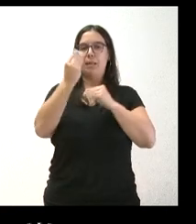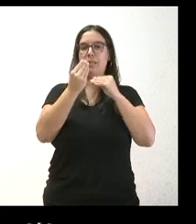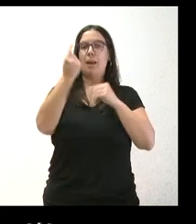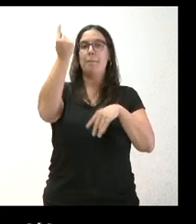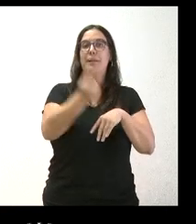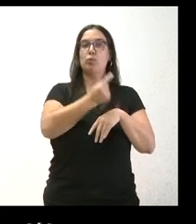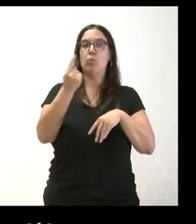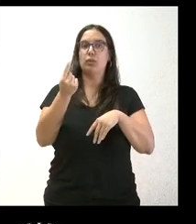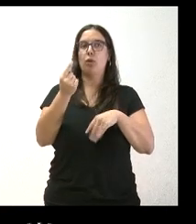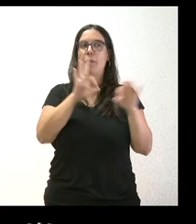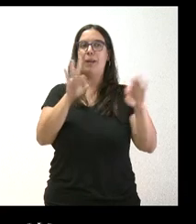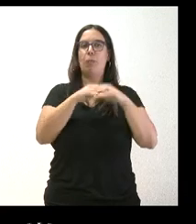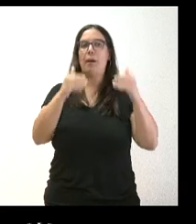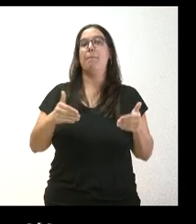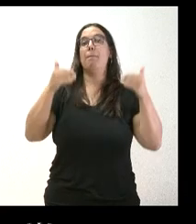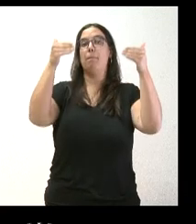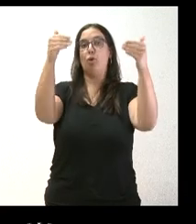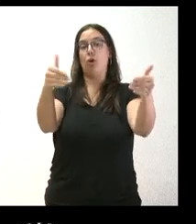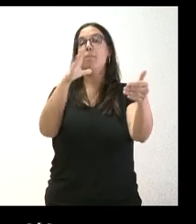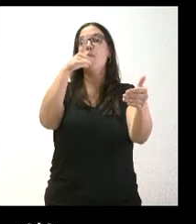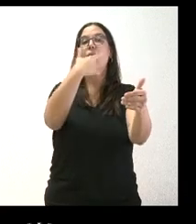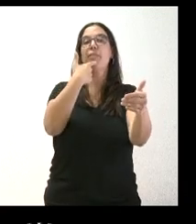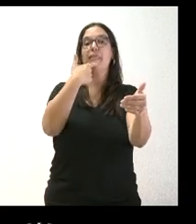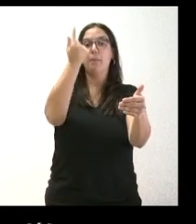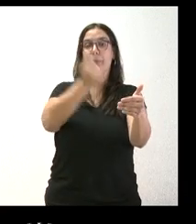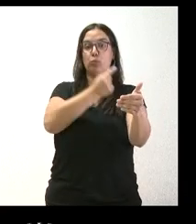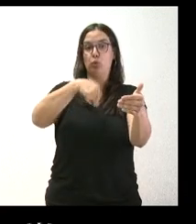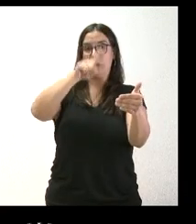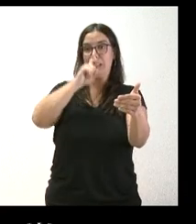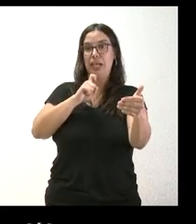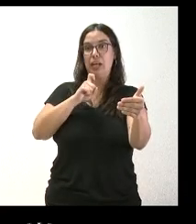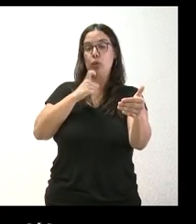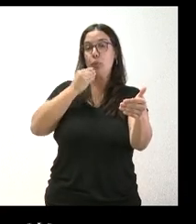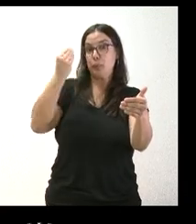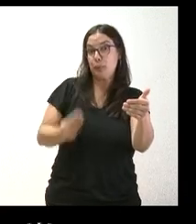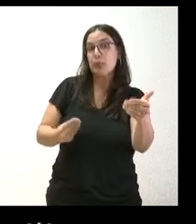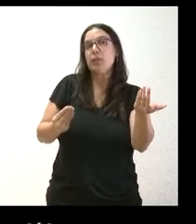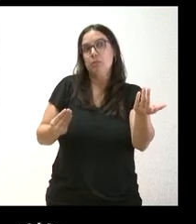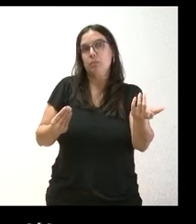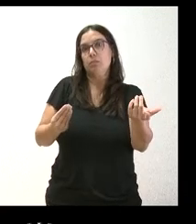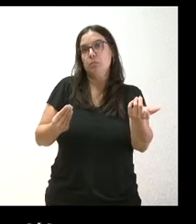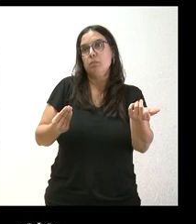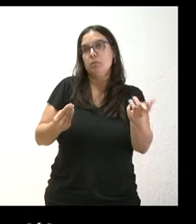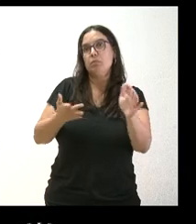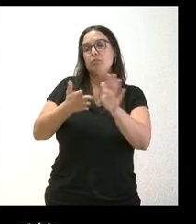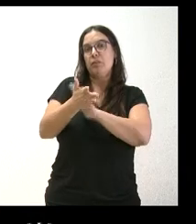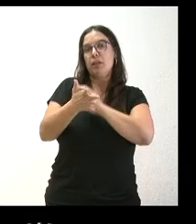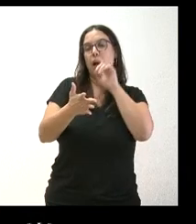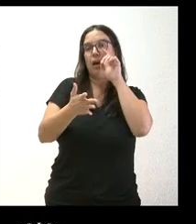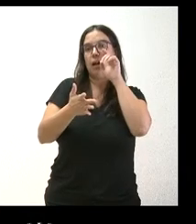presupuestos, porque ha dicho que los presupuestos de este año son muy buenos y eso les sitúan en